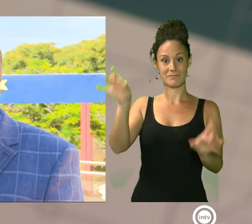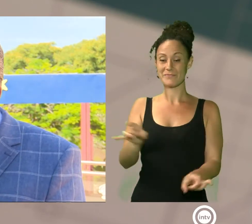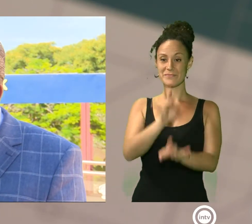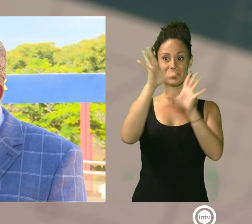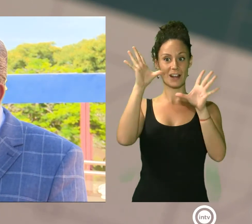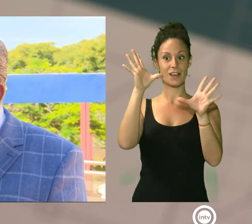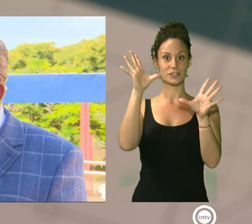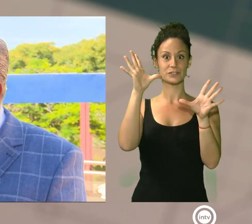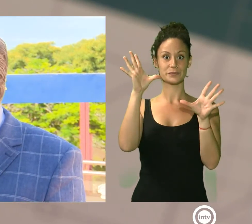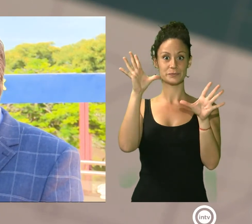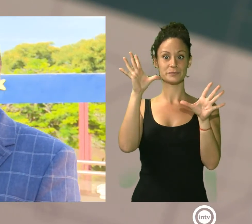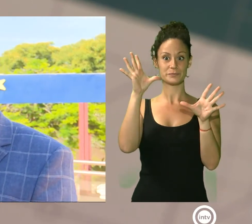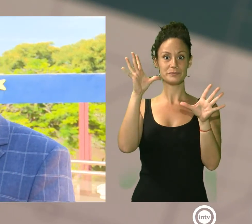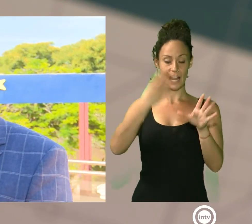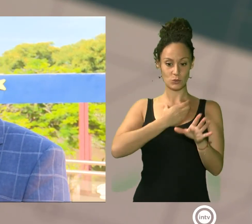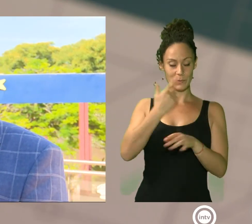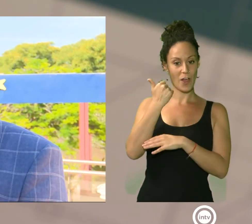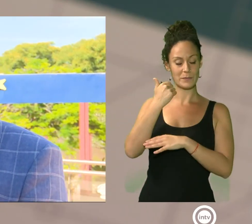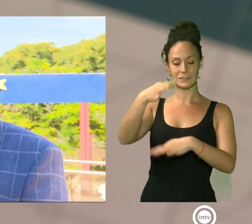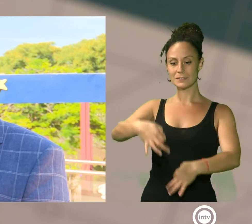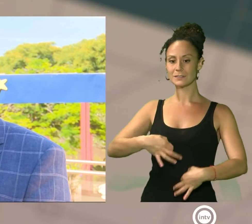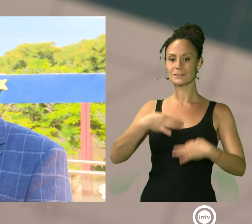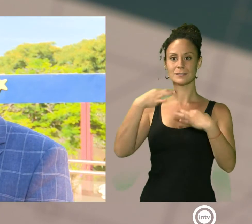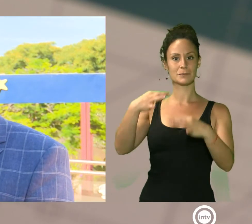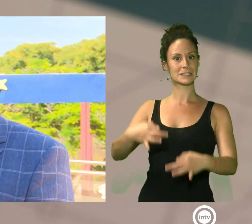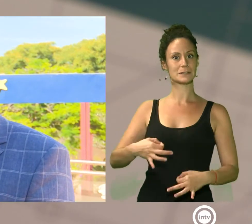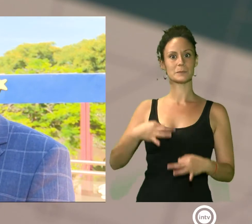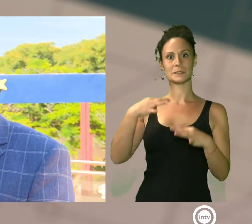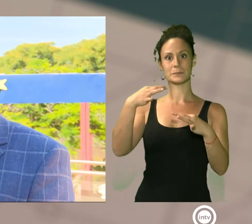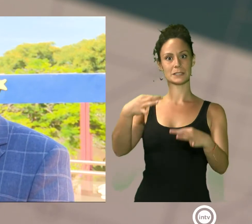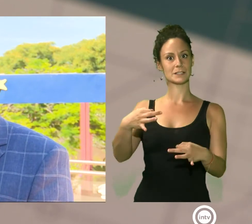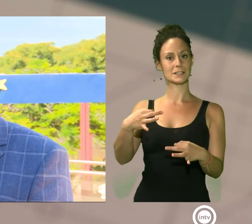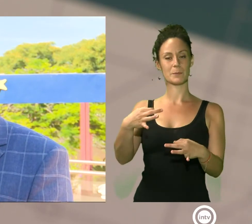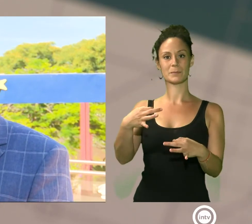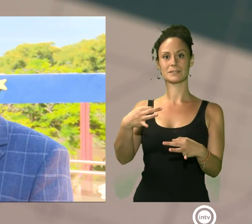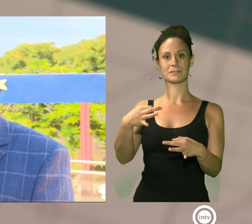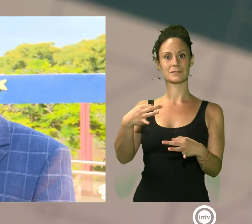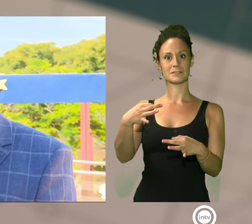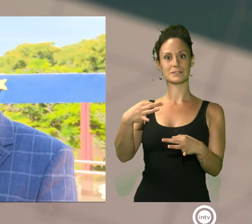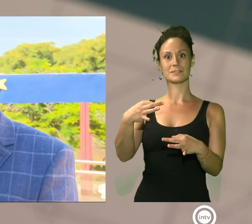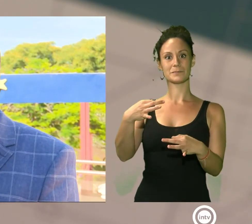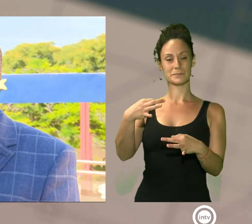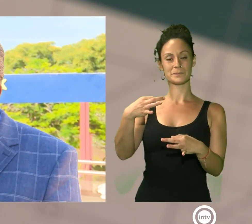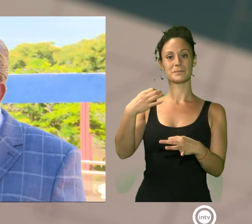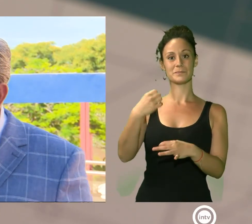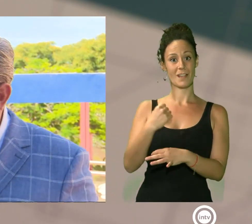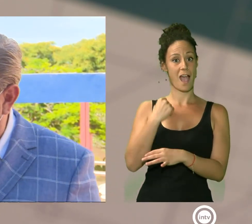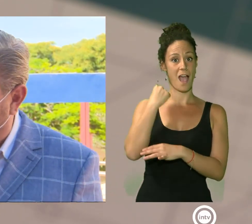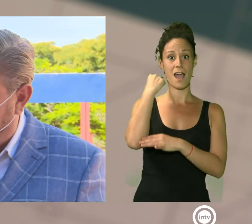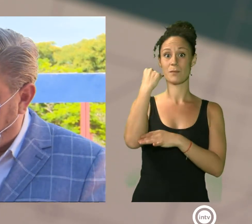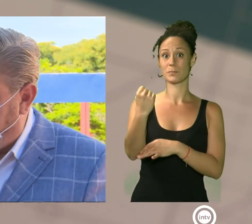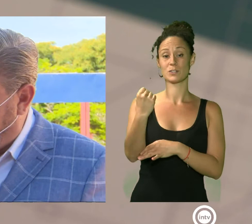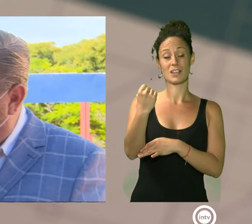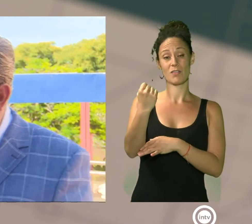que desde el Ayuntamiento de Almería siempre estaremos predispuestos a que cualquier